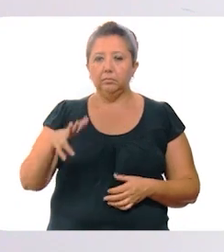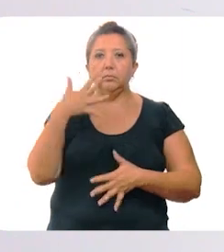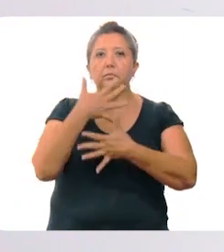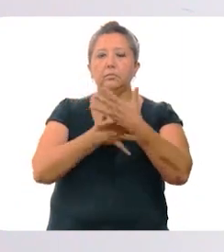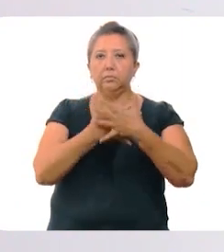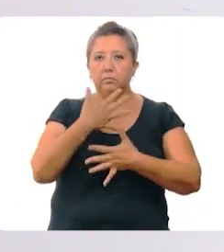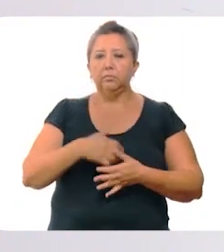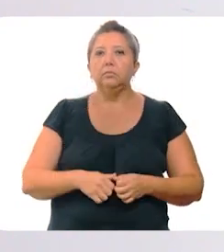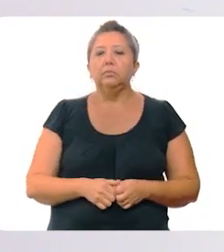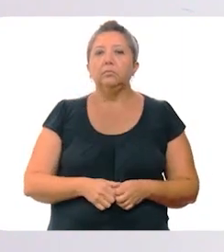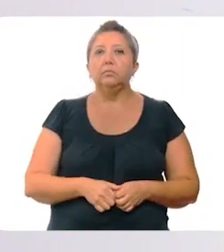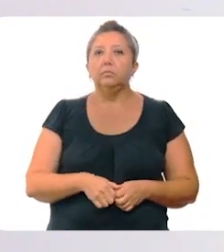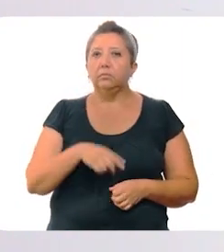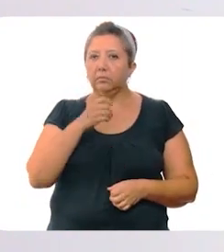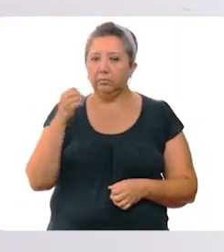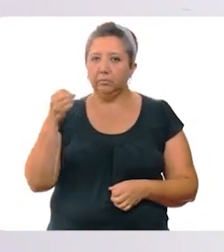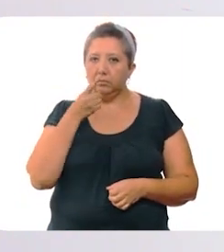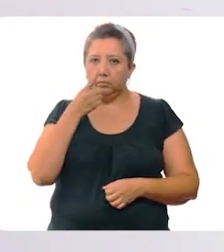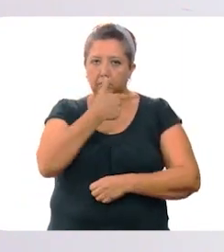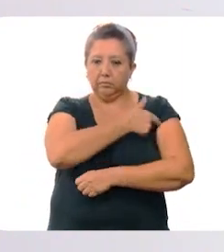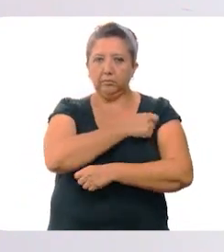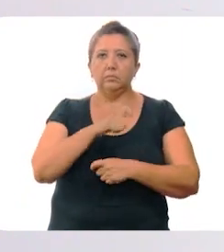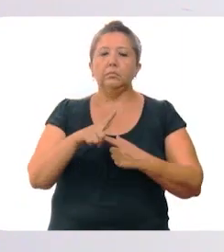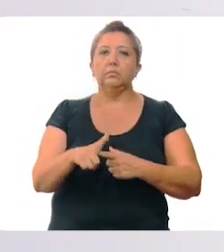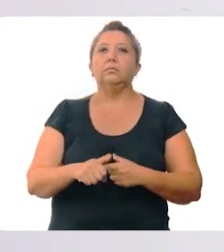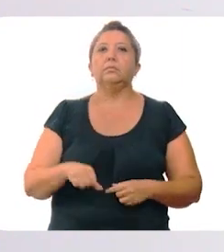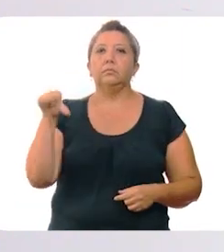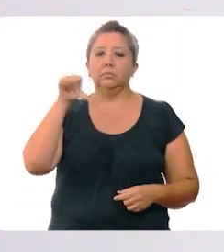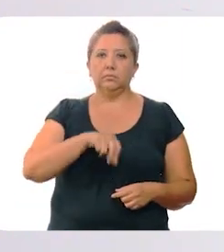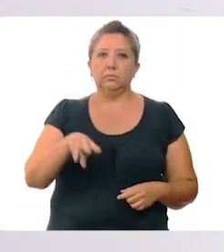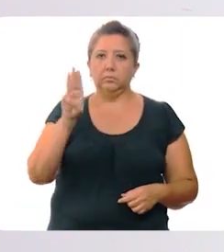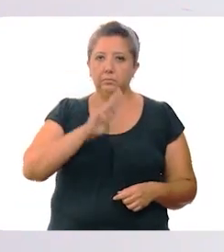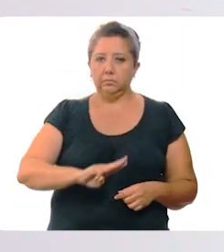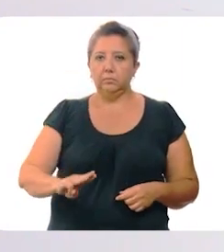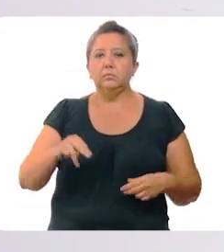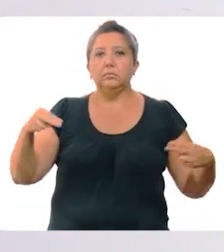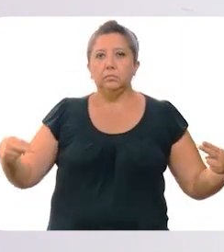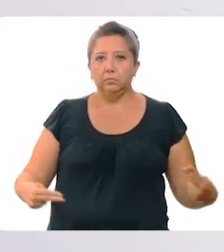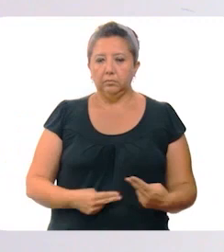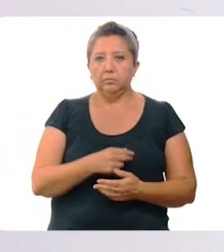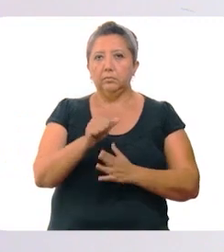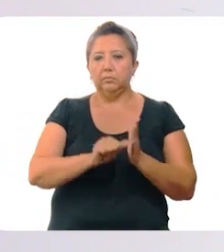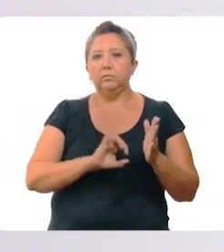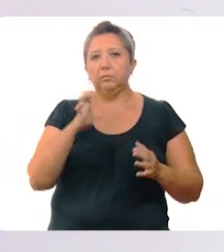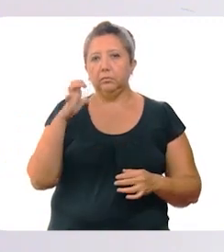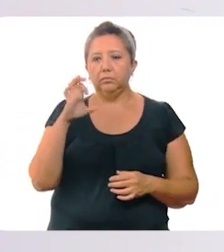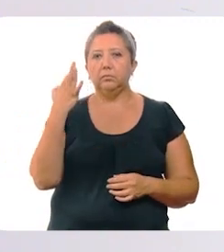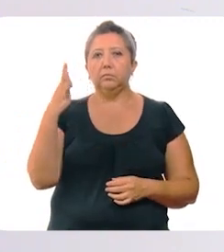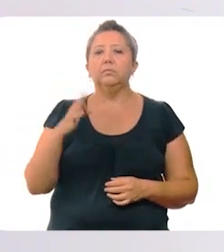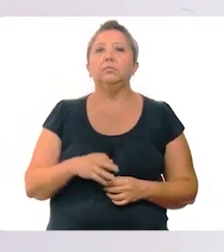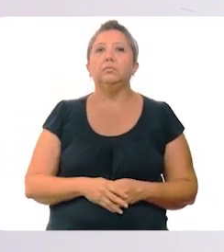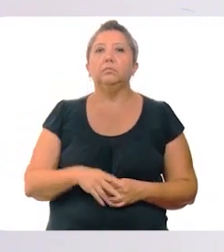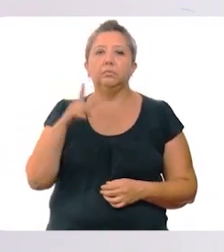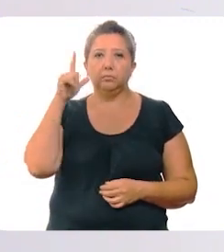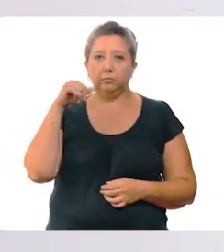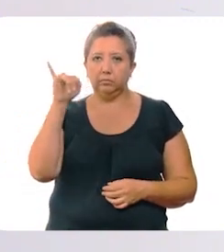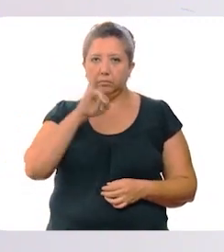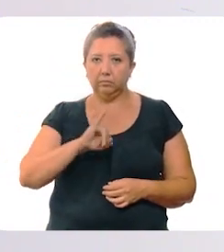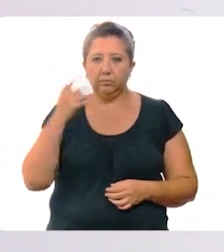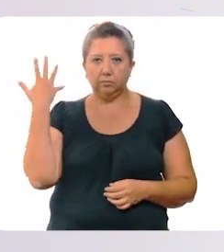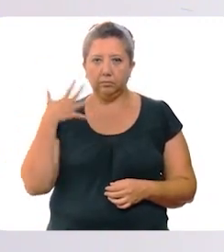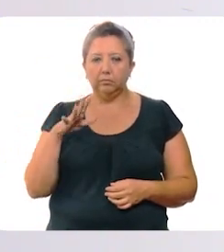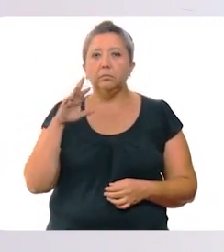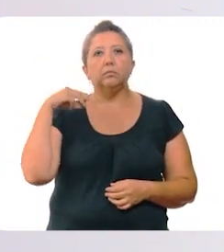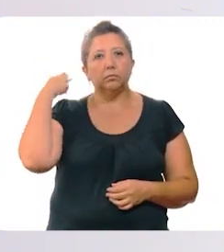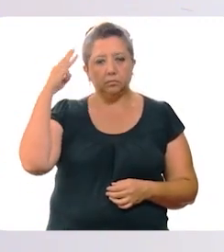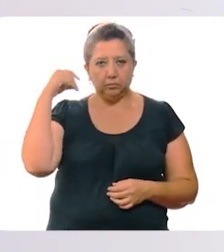15. El orden de vacunación será el siguiente. Hoy miércoles a los nacidos en los meses de enero y febrero. Mañana jueves 10